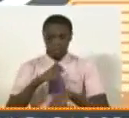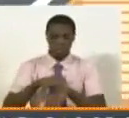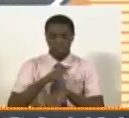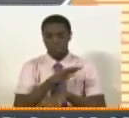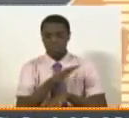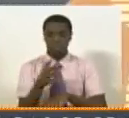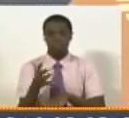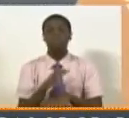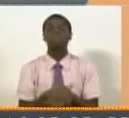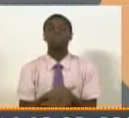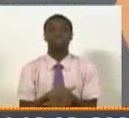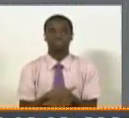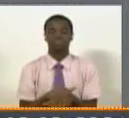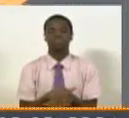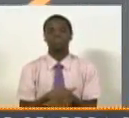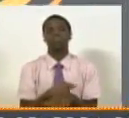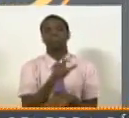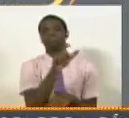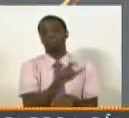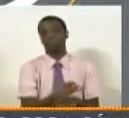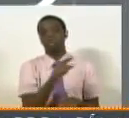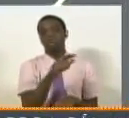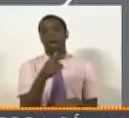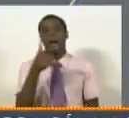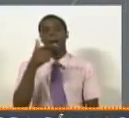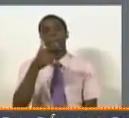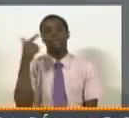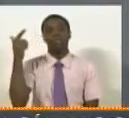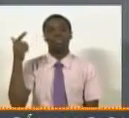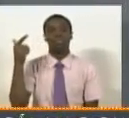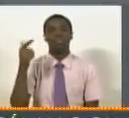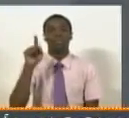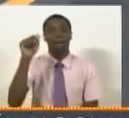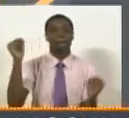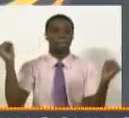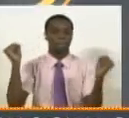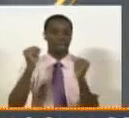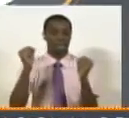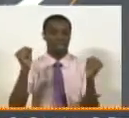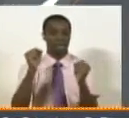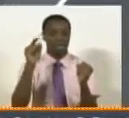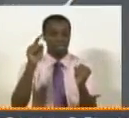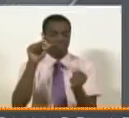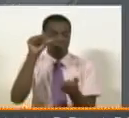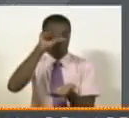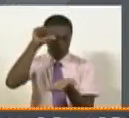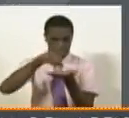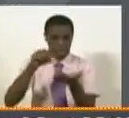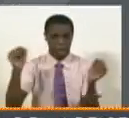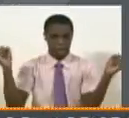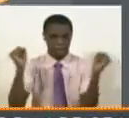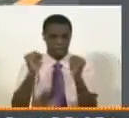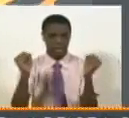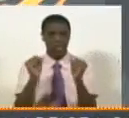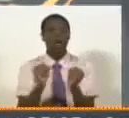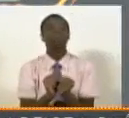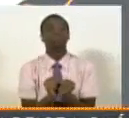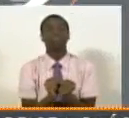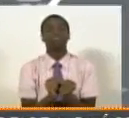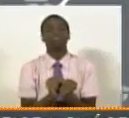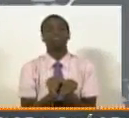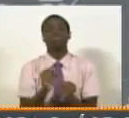fue impactado en la ciudad de Mérida y Estado de Mérida por un